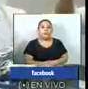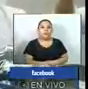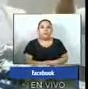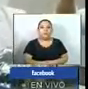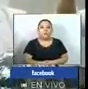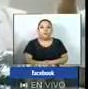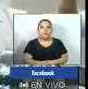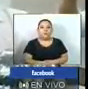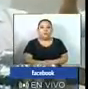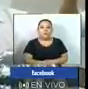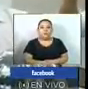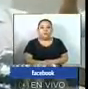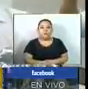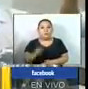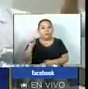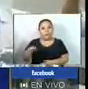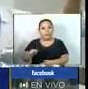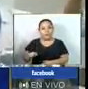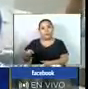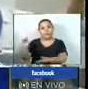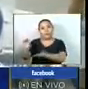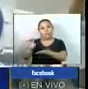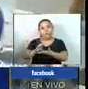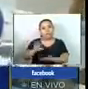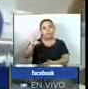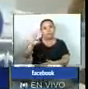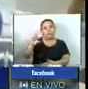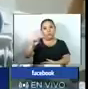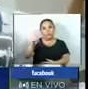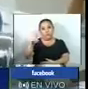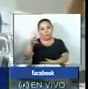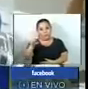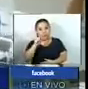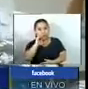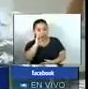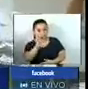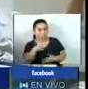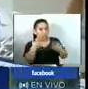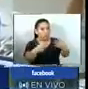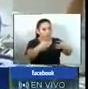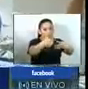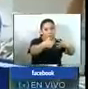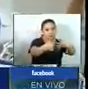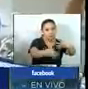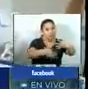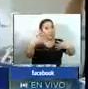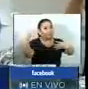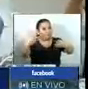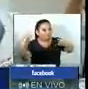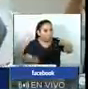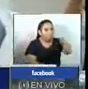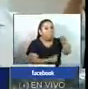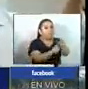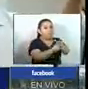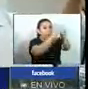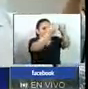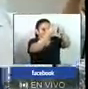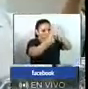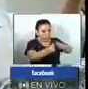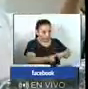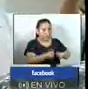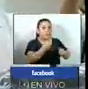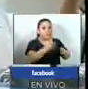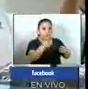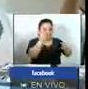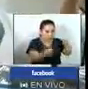miren el fondo poder por mandato por mandato de ley ya está estipulado que se tendría que haber incorporado en el presupuesto está